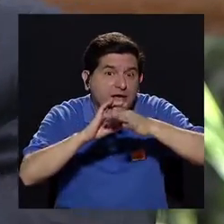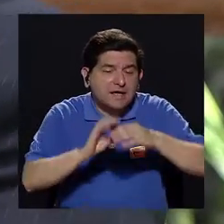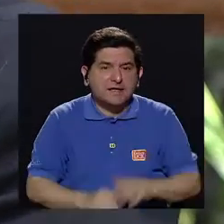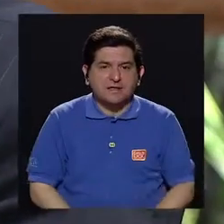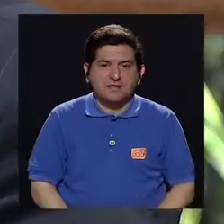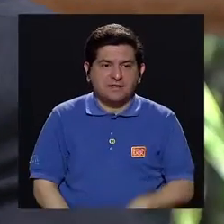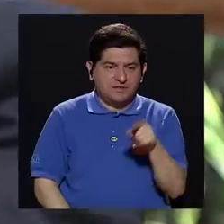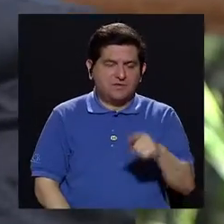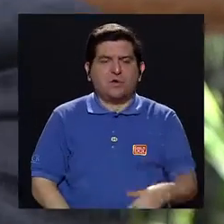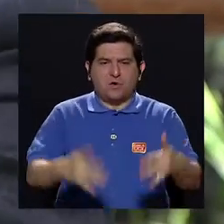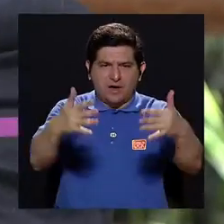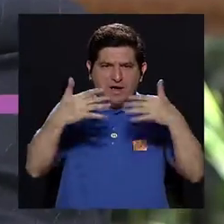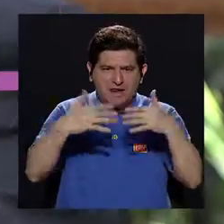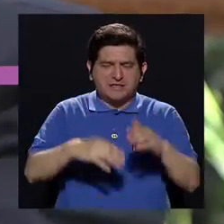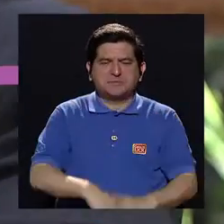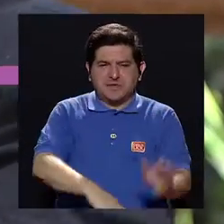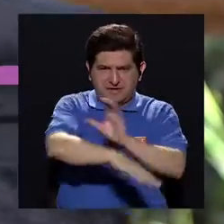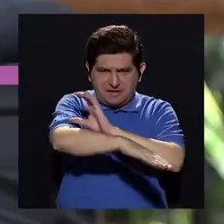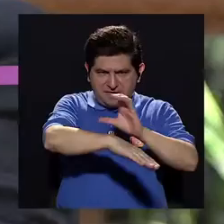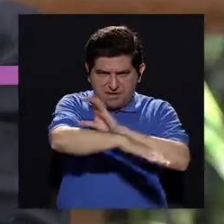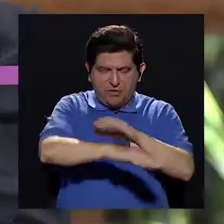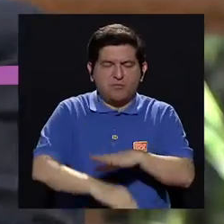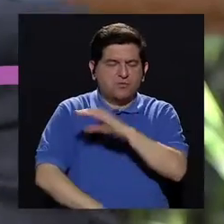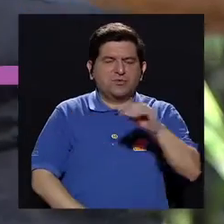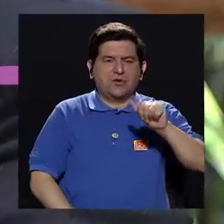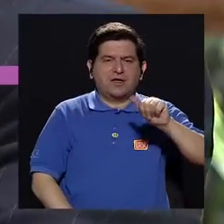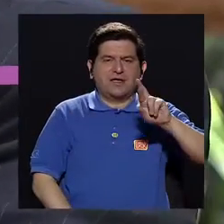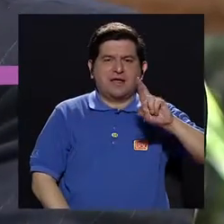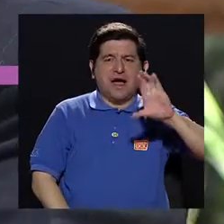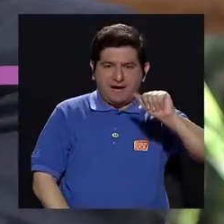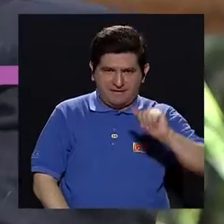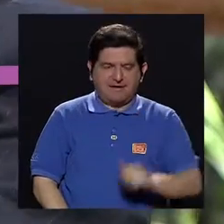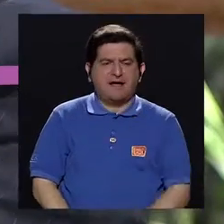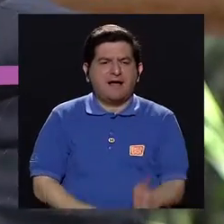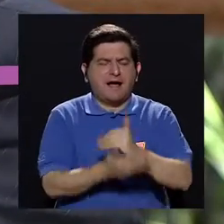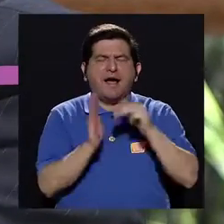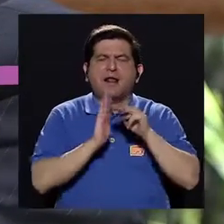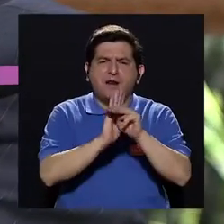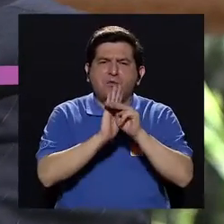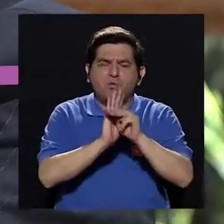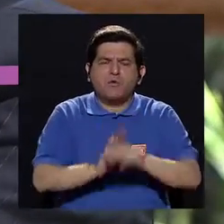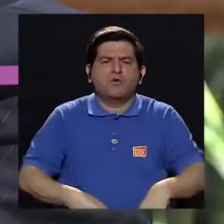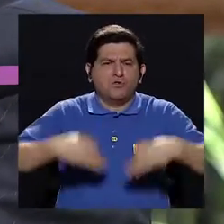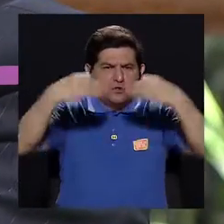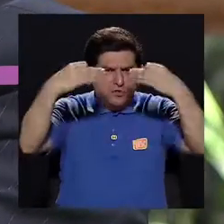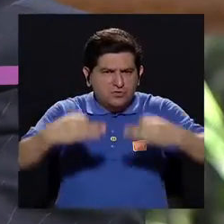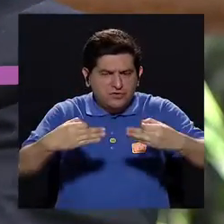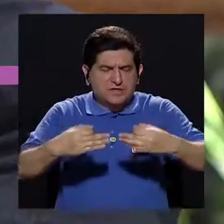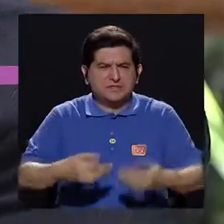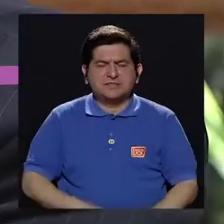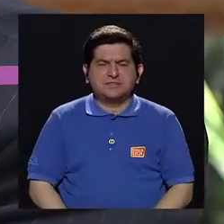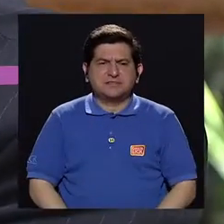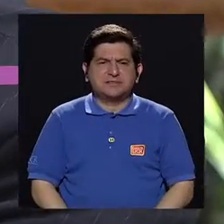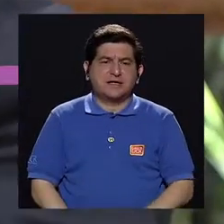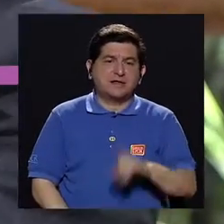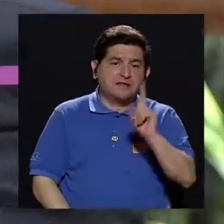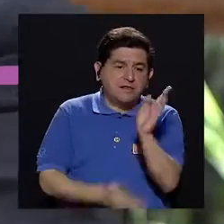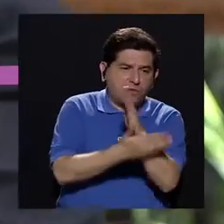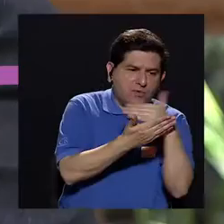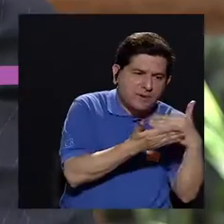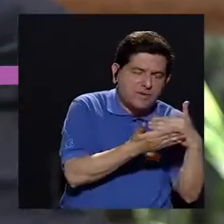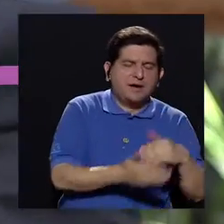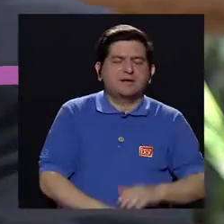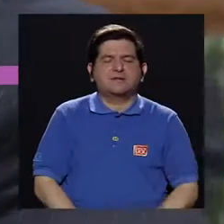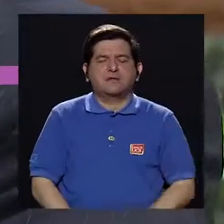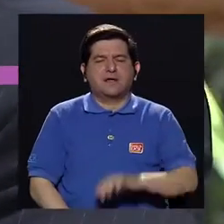el EDUS, que es el expediente digital en salud, y ARCA, hay algunos módulos que se deciden van a ser de EDUS y otros